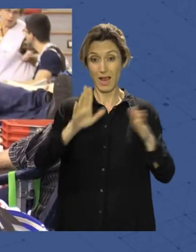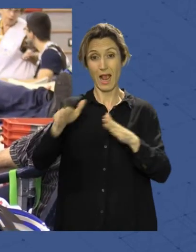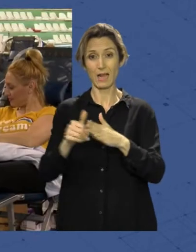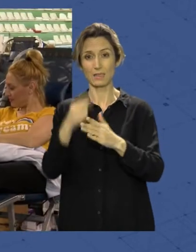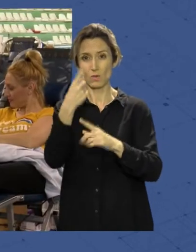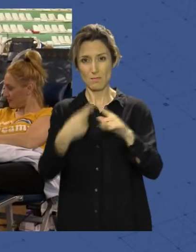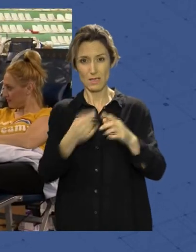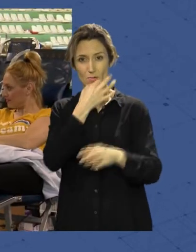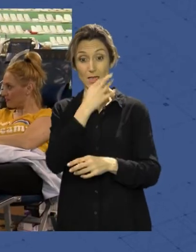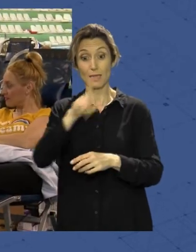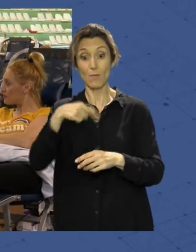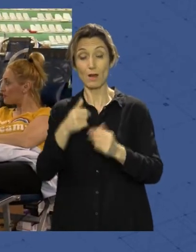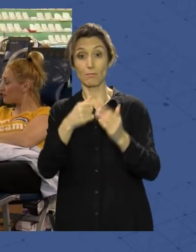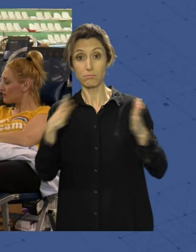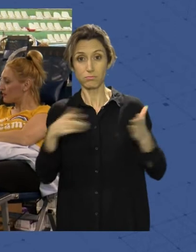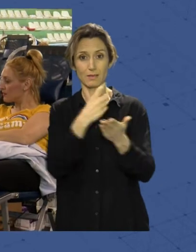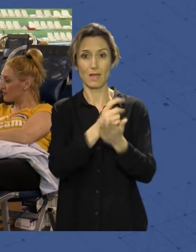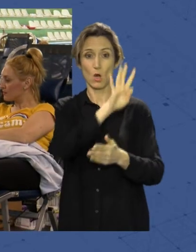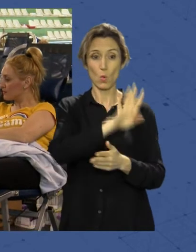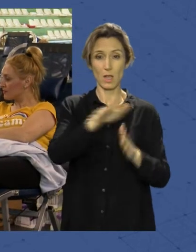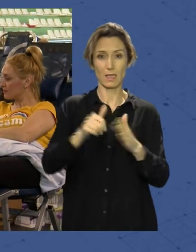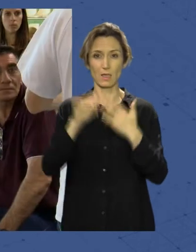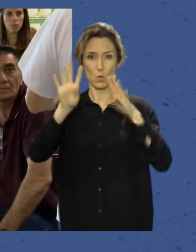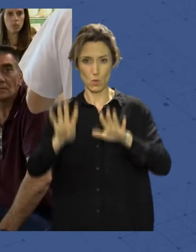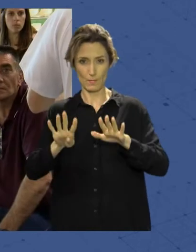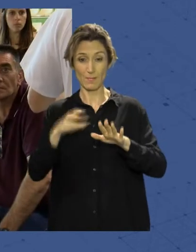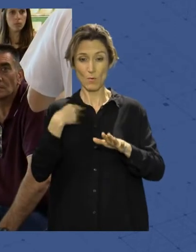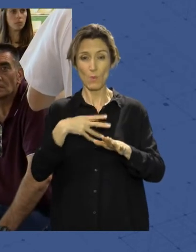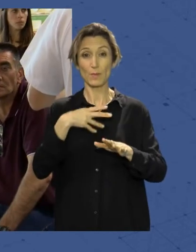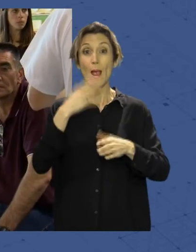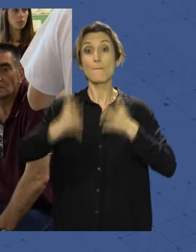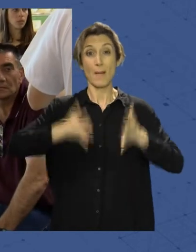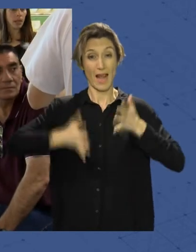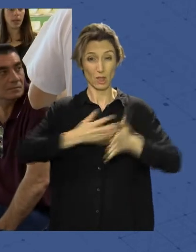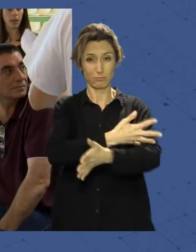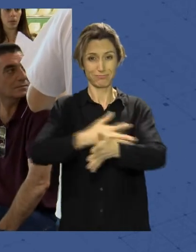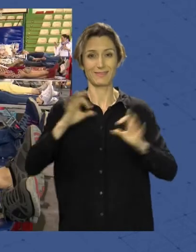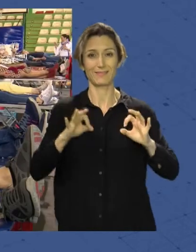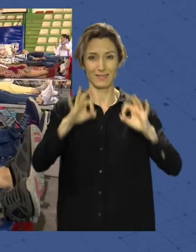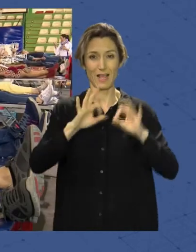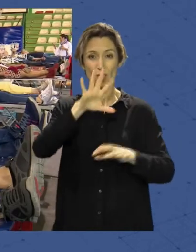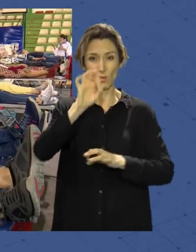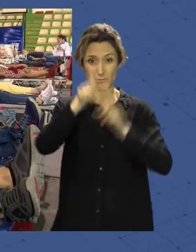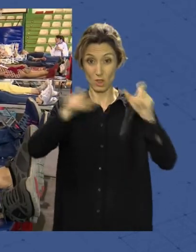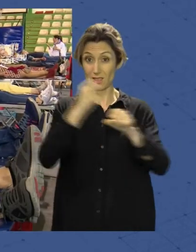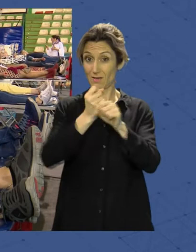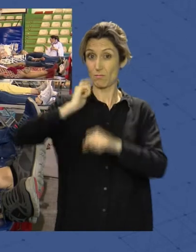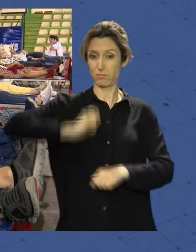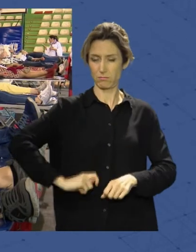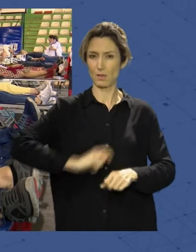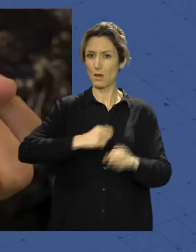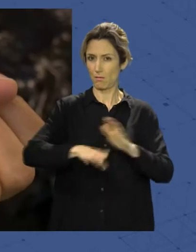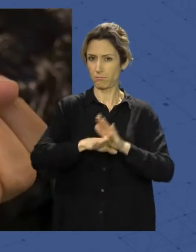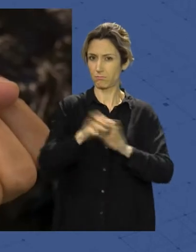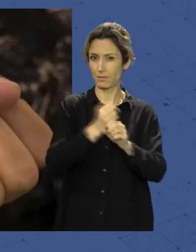y por la tarde desde las 4 a las 9. En el maratón participarán más de 50 profesionales sanitarios, se instalarán